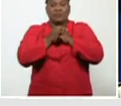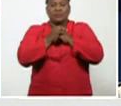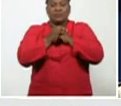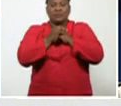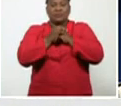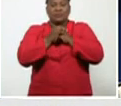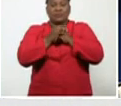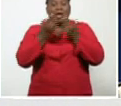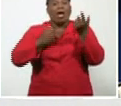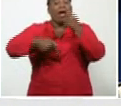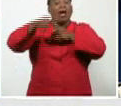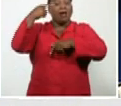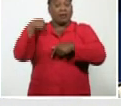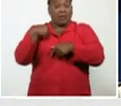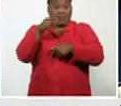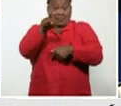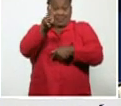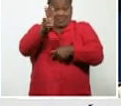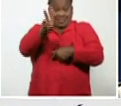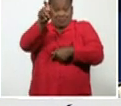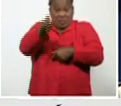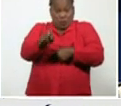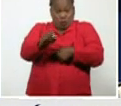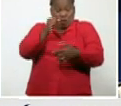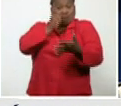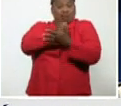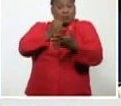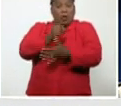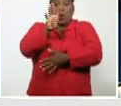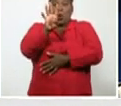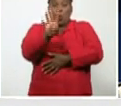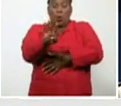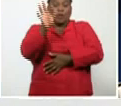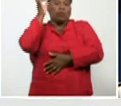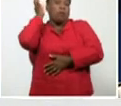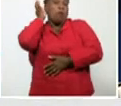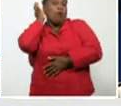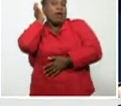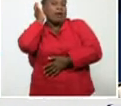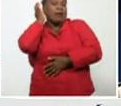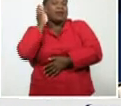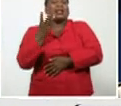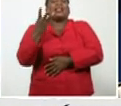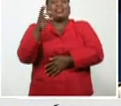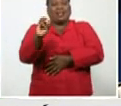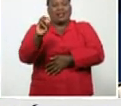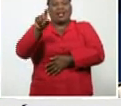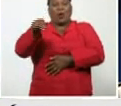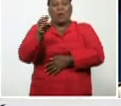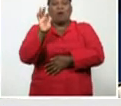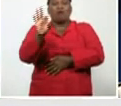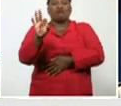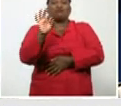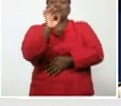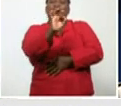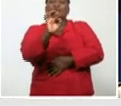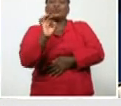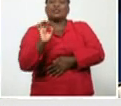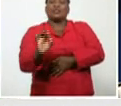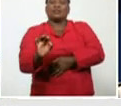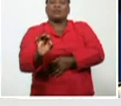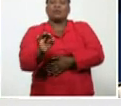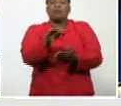Ayer, de los 13 casos confirmados, cuatro son del sexo femenino, el 30,8%. En el